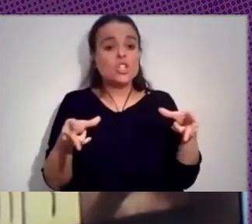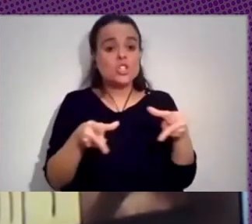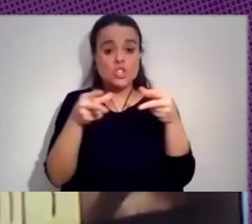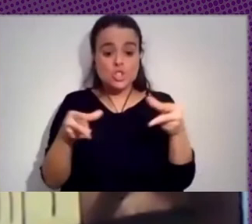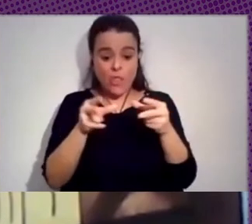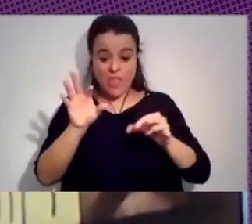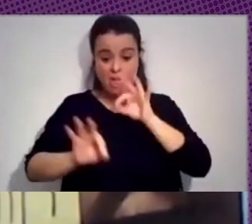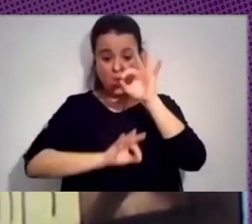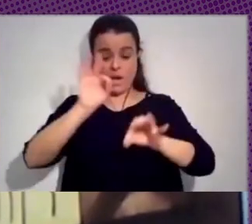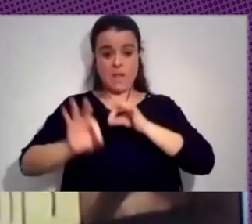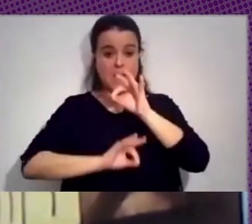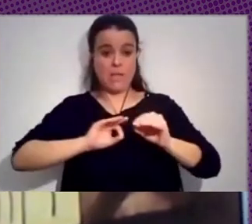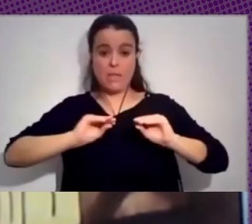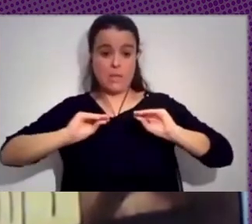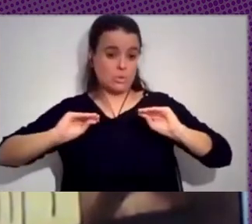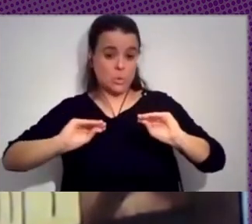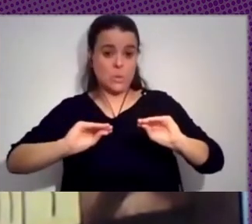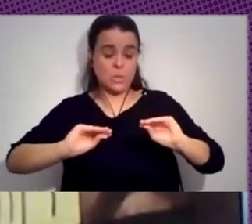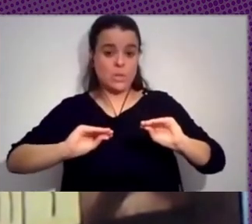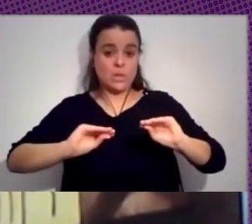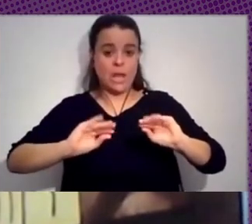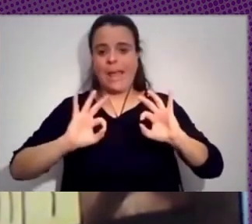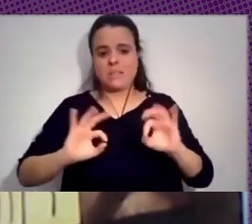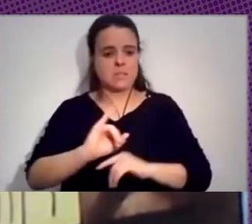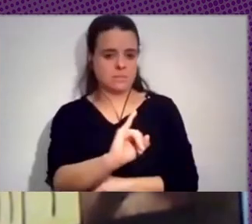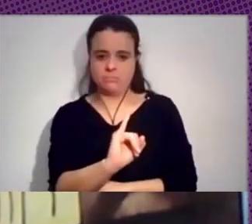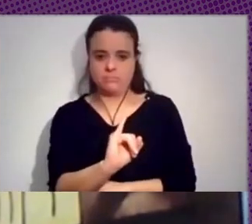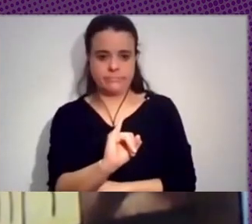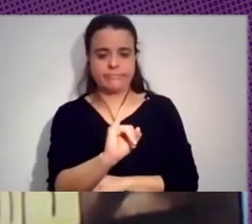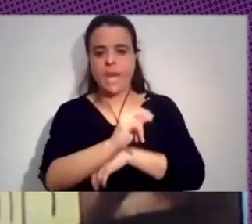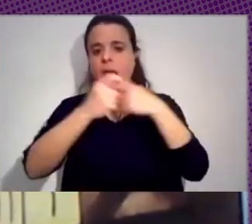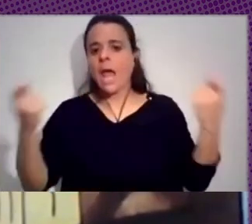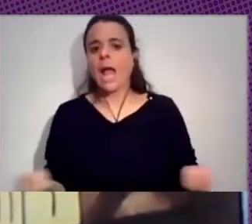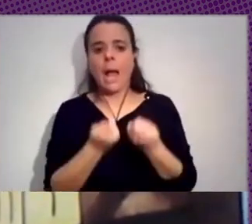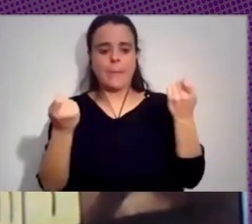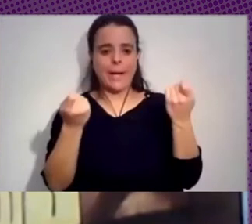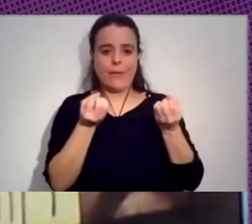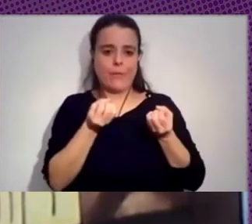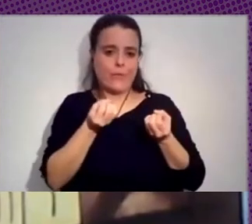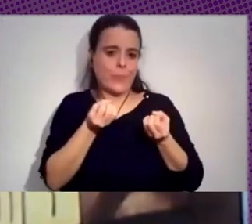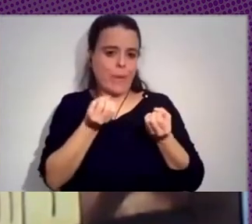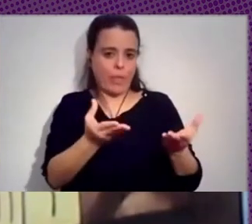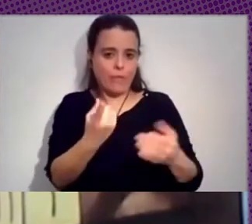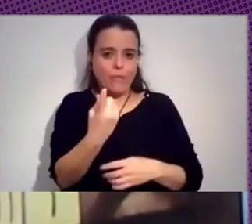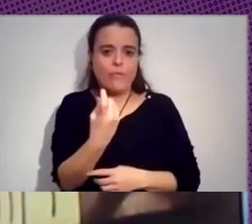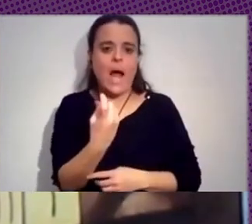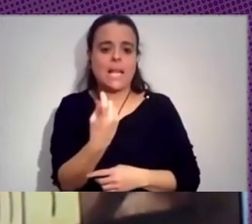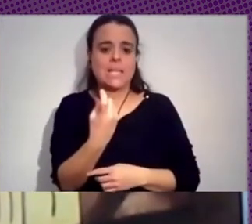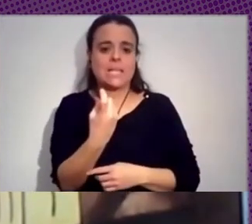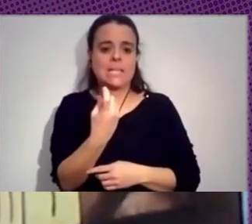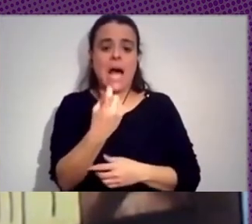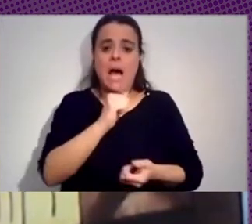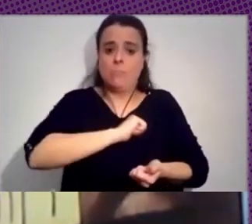como tales, han existido desde campañas de desinformación, ya sea deliberadas o campañas